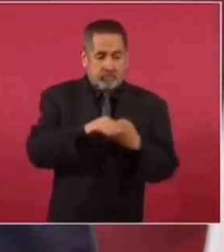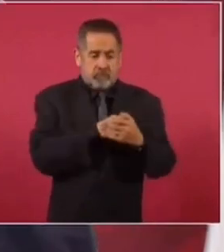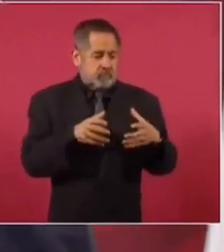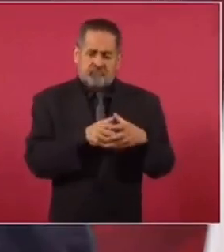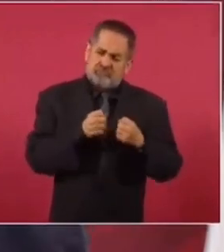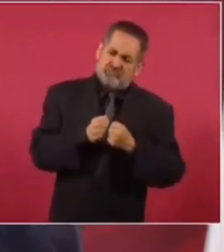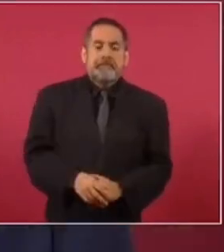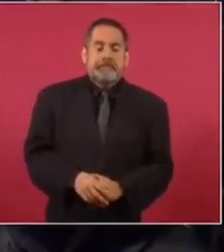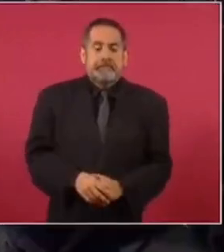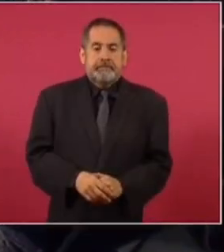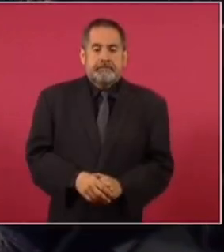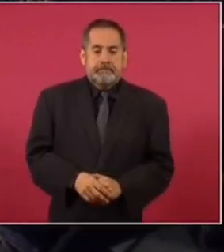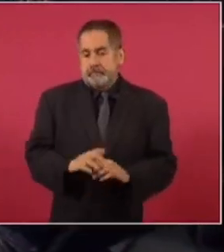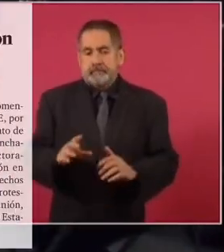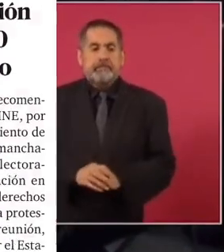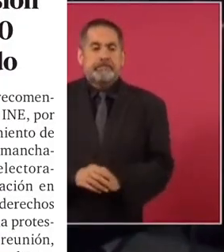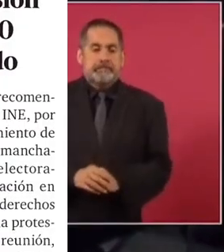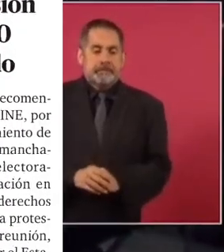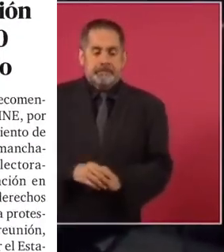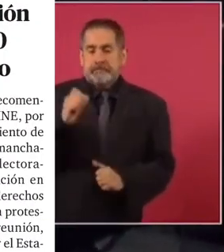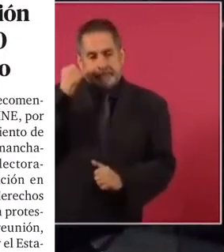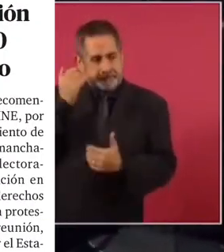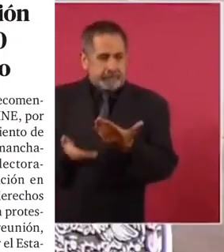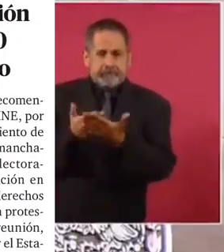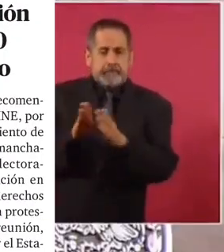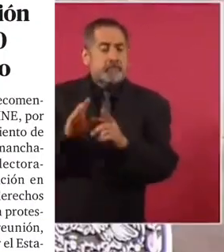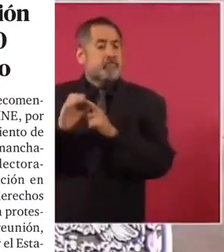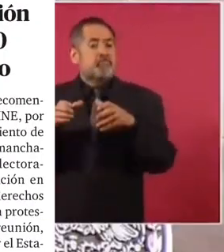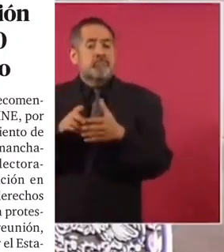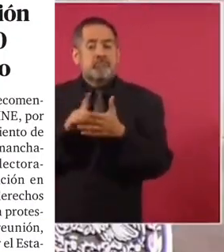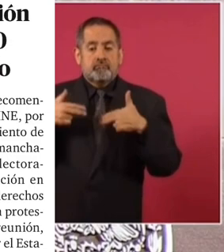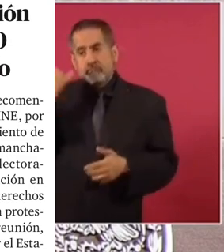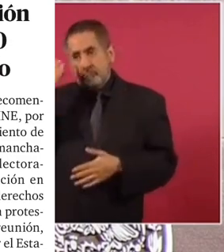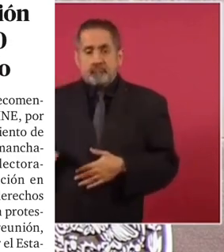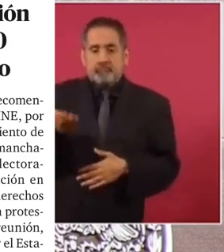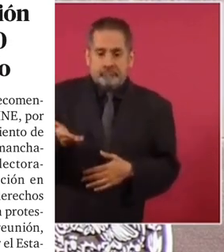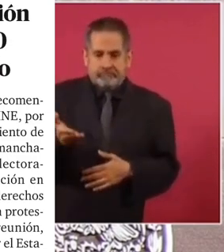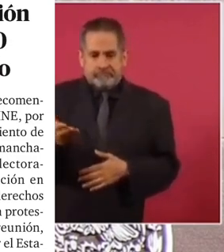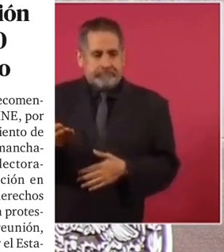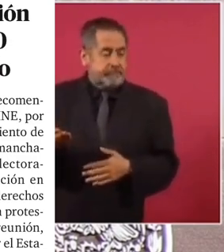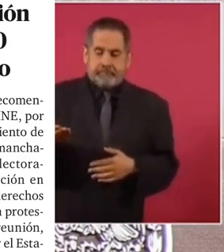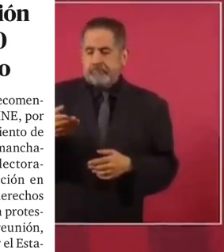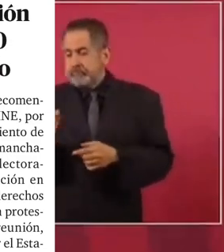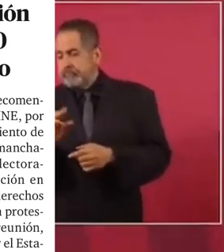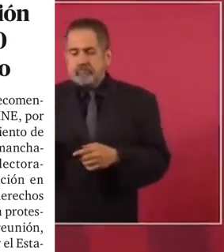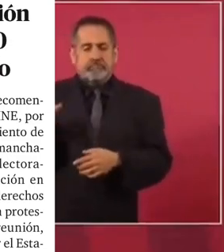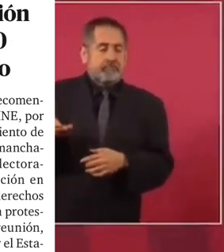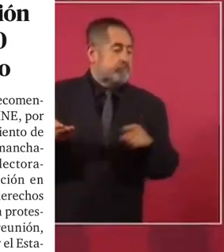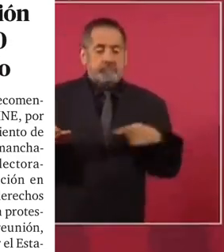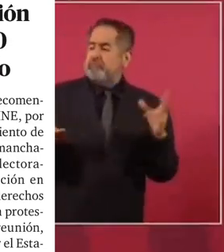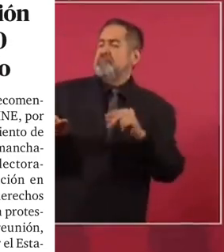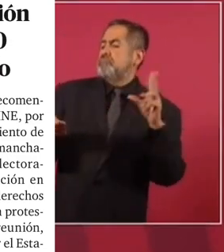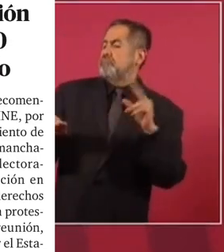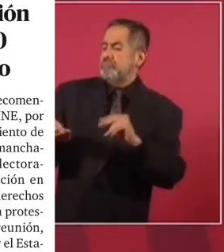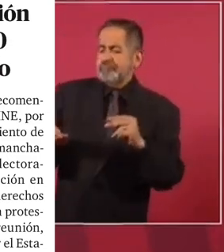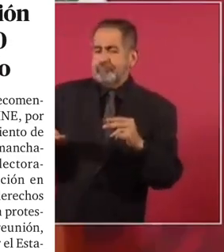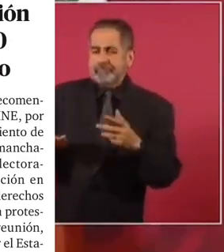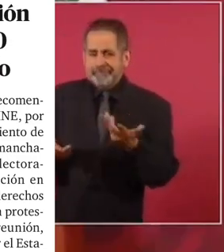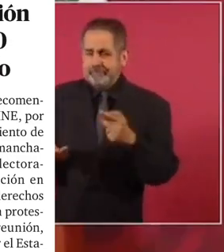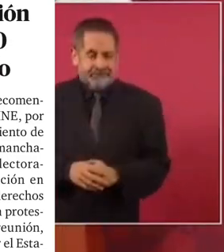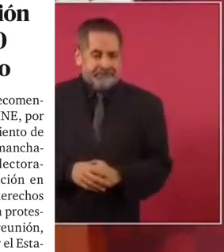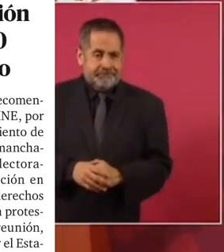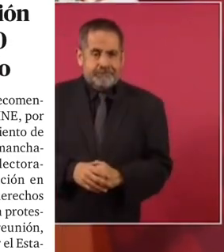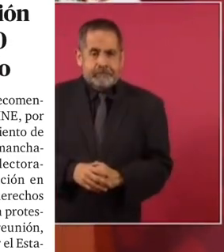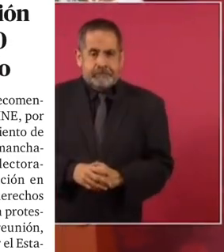derecha en contra. Entonces, cualquier propuesta que viene de la Comisión de Derechos Humanos, en ese sentido o en otro, siempre va a ser